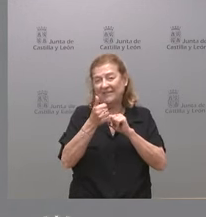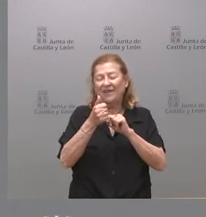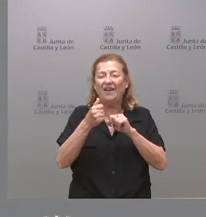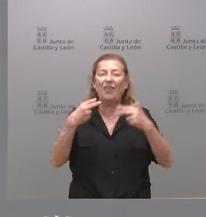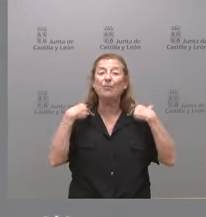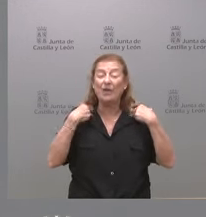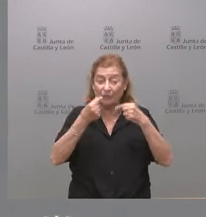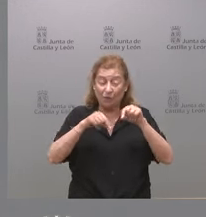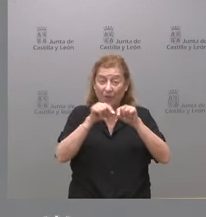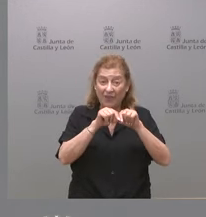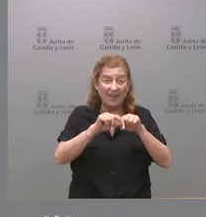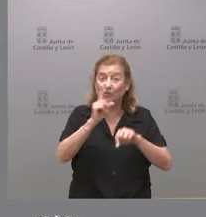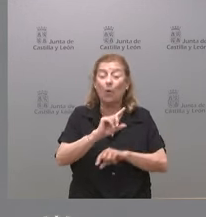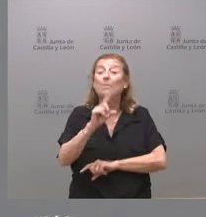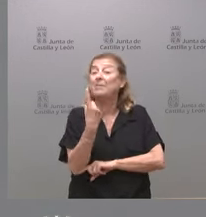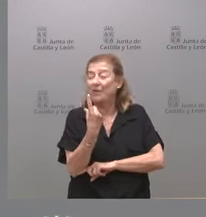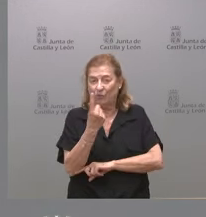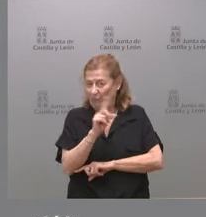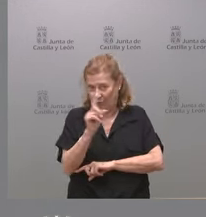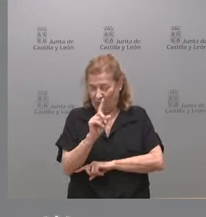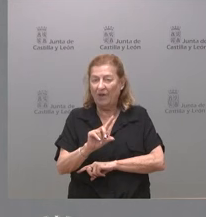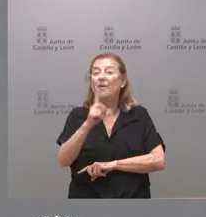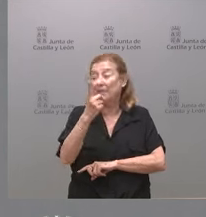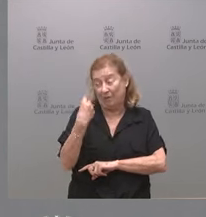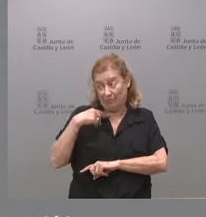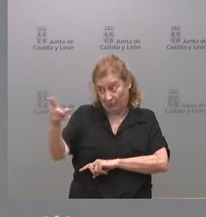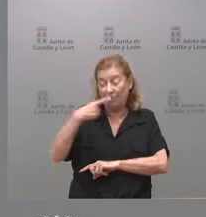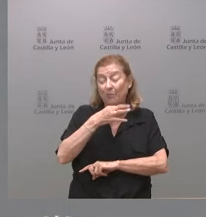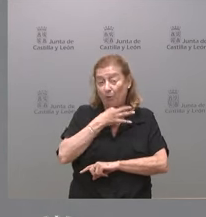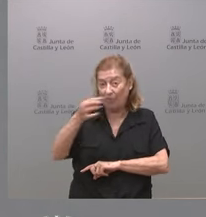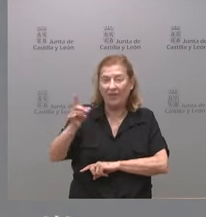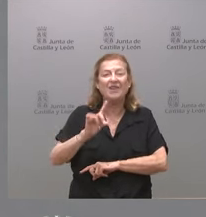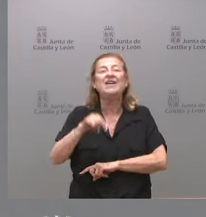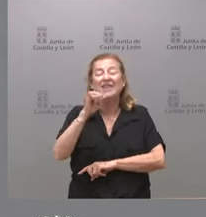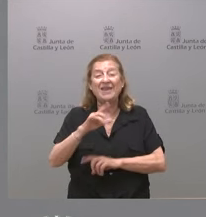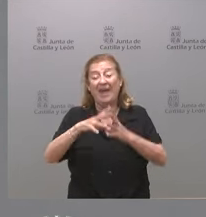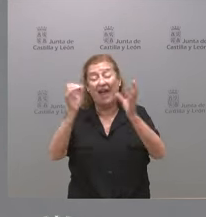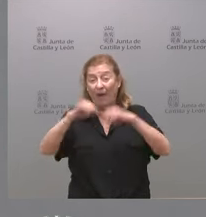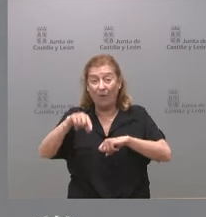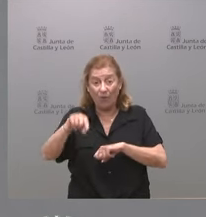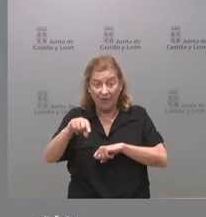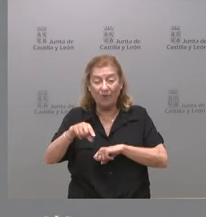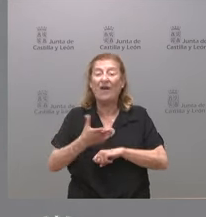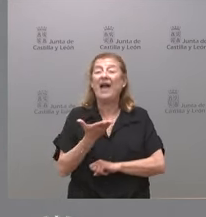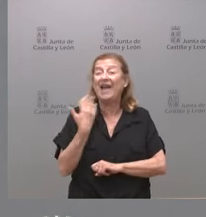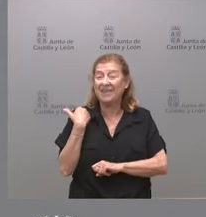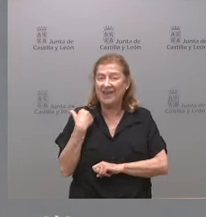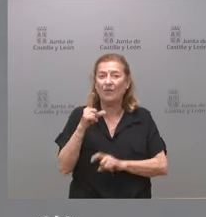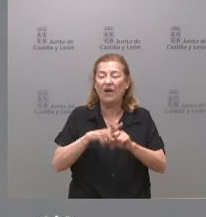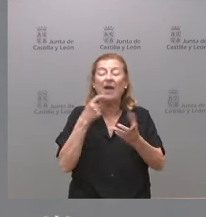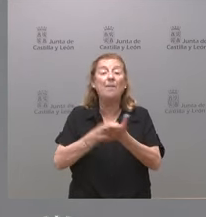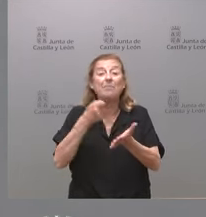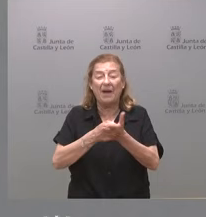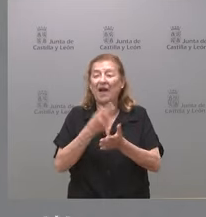provinciales que no fue el primero en relación con su pregunta y que este acuerdo tuvo ayer un pago de un precio